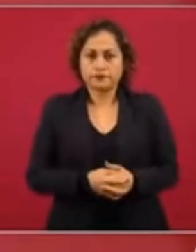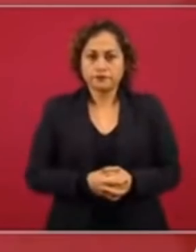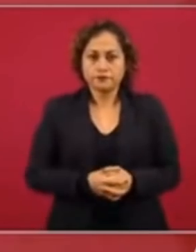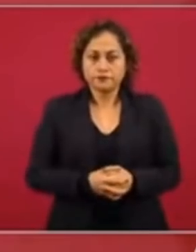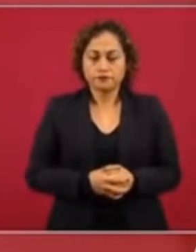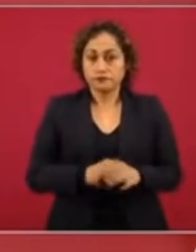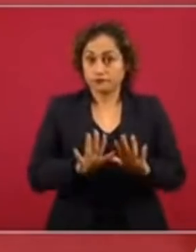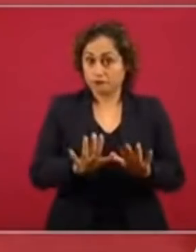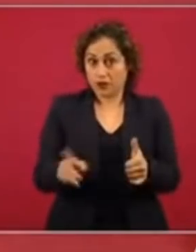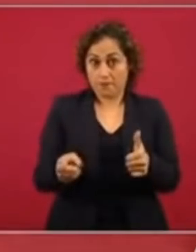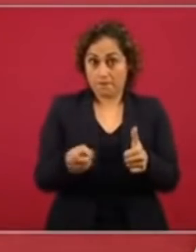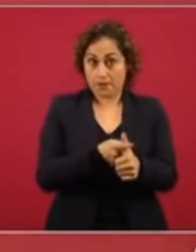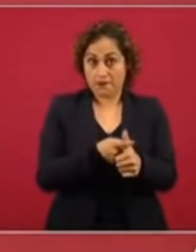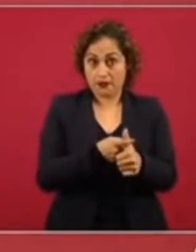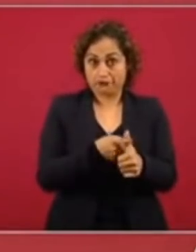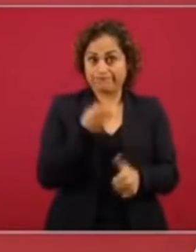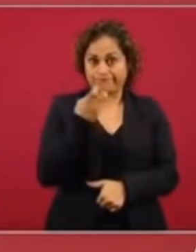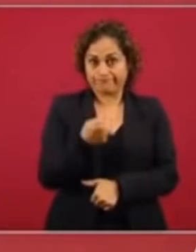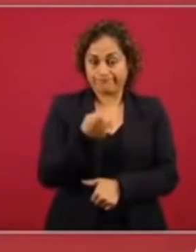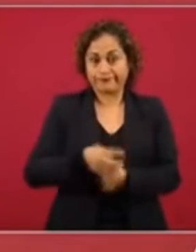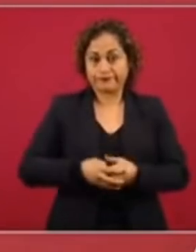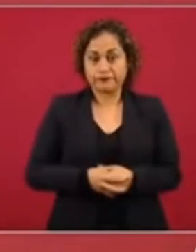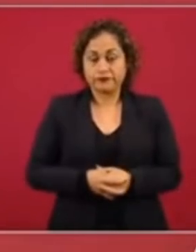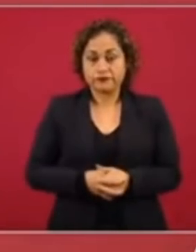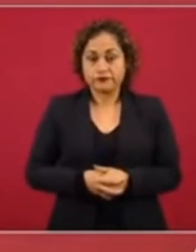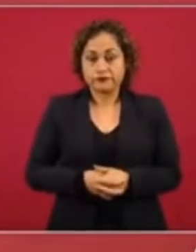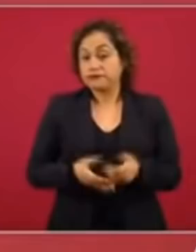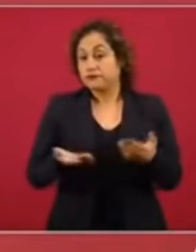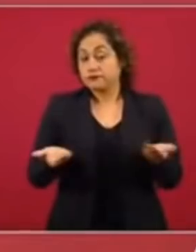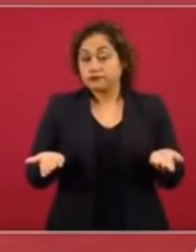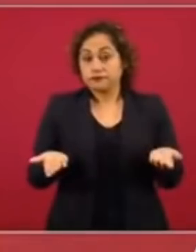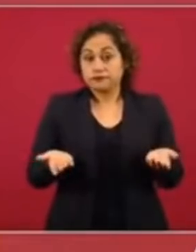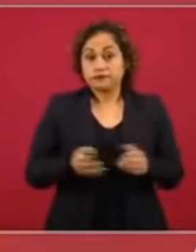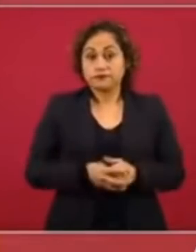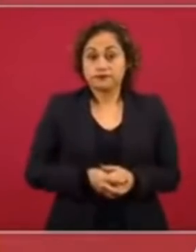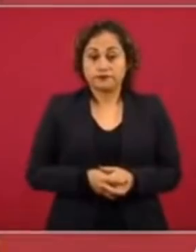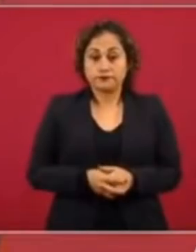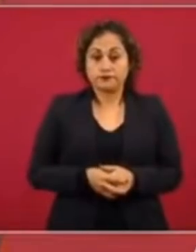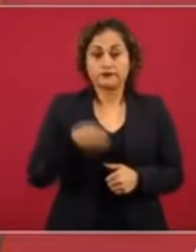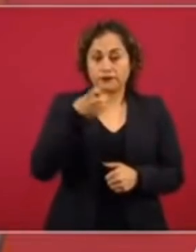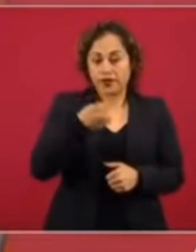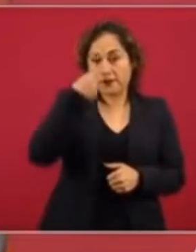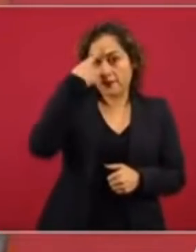la vacuna. O sea, esto es general.